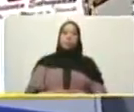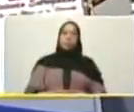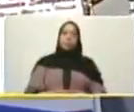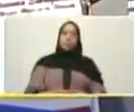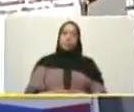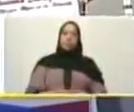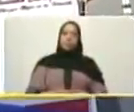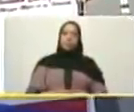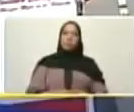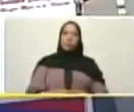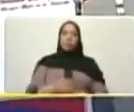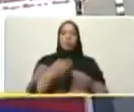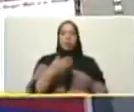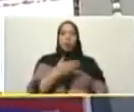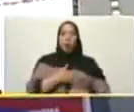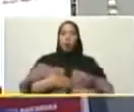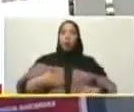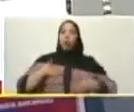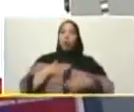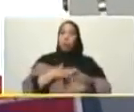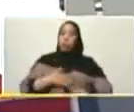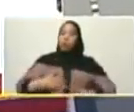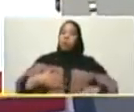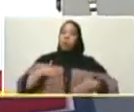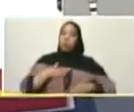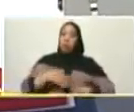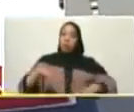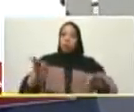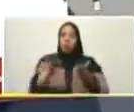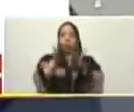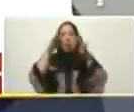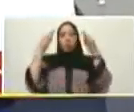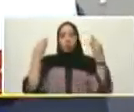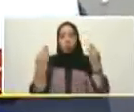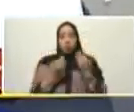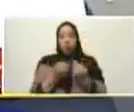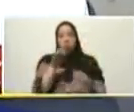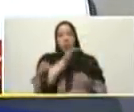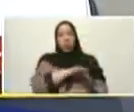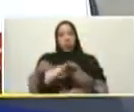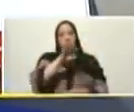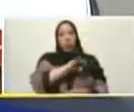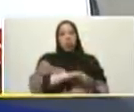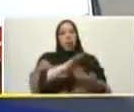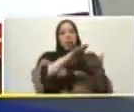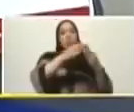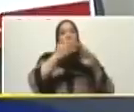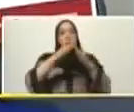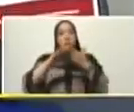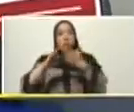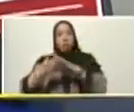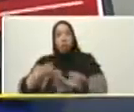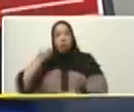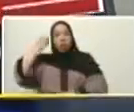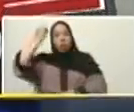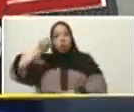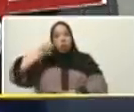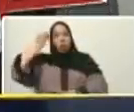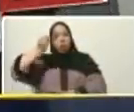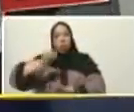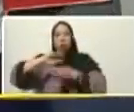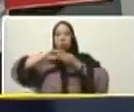generando condiciones para esa condición fundamental que es tener comunidad sobre la base de la conciencia y de la organización